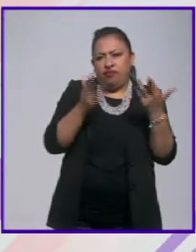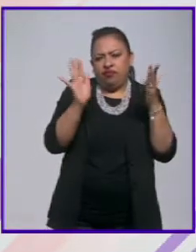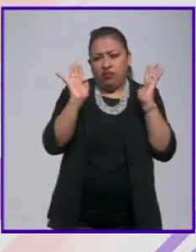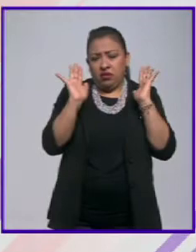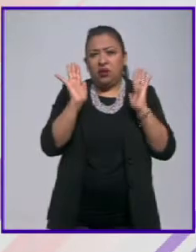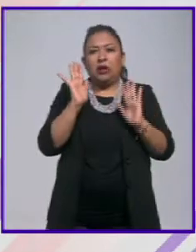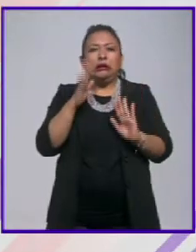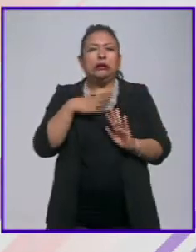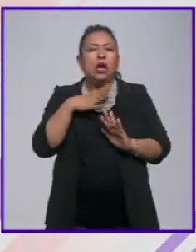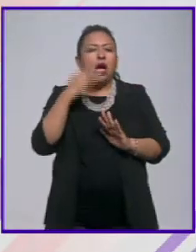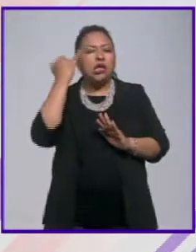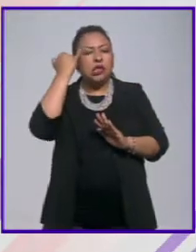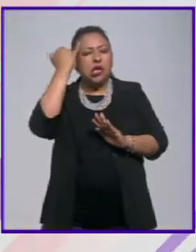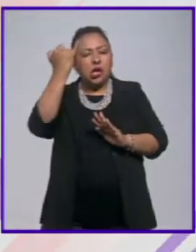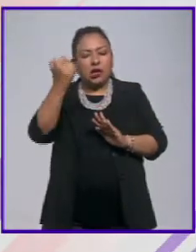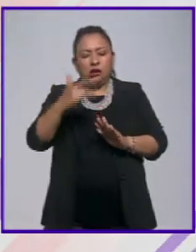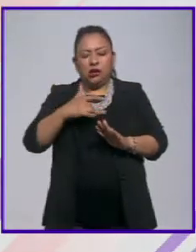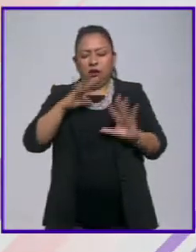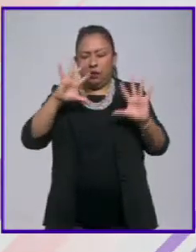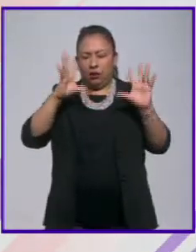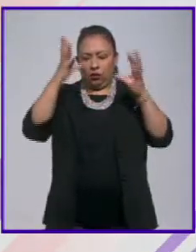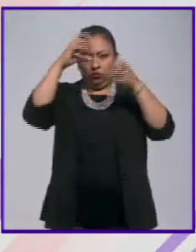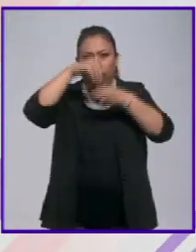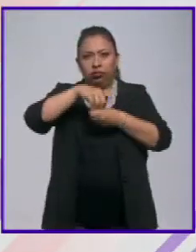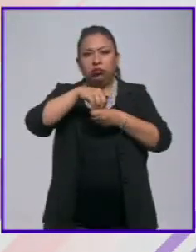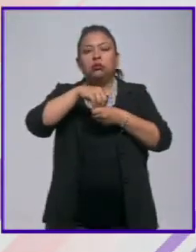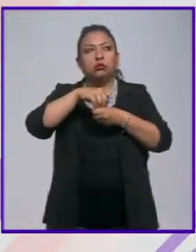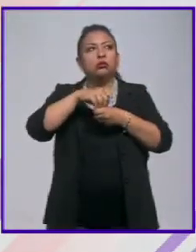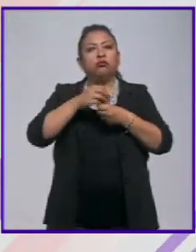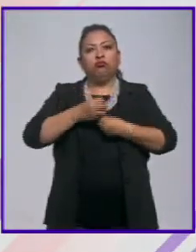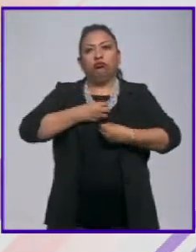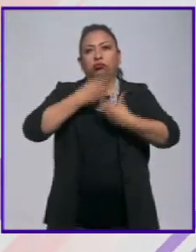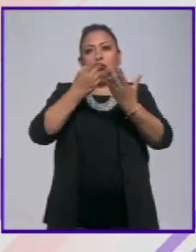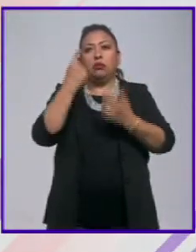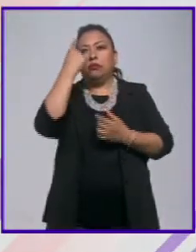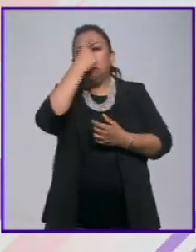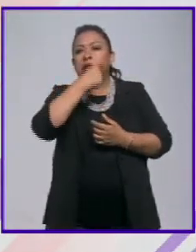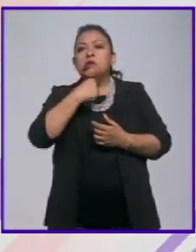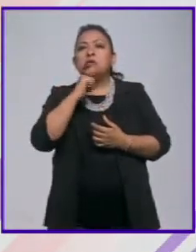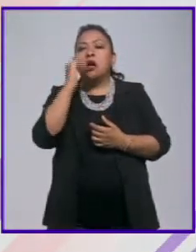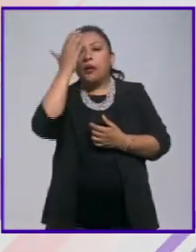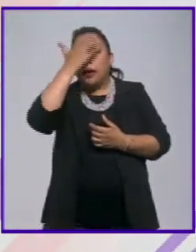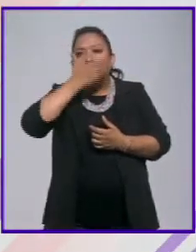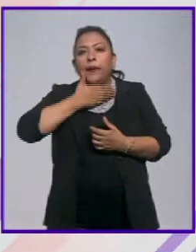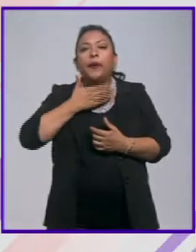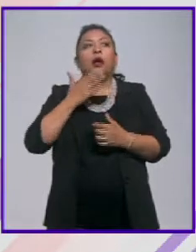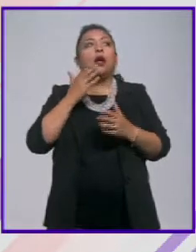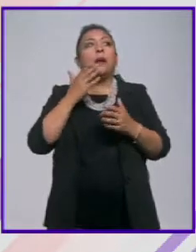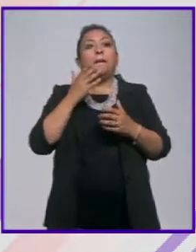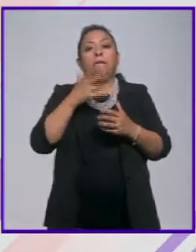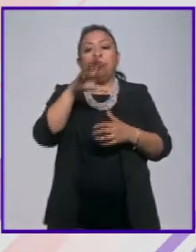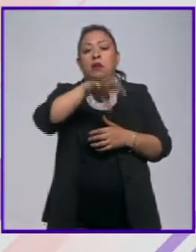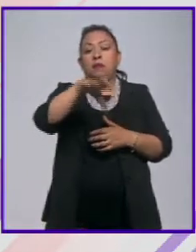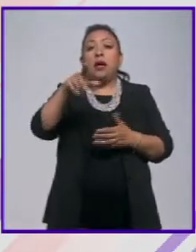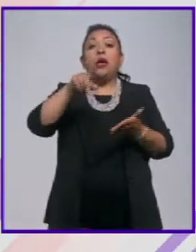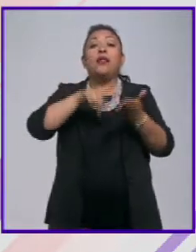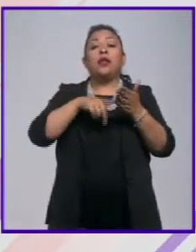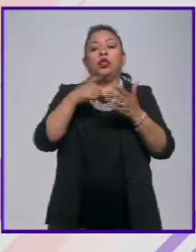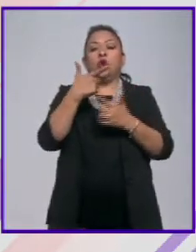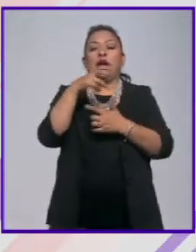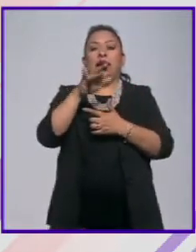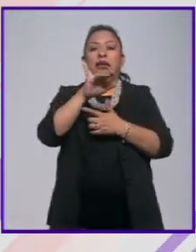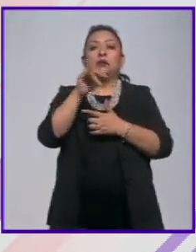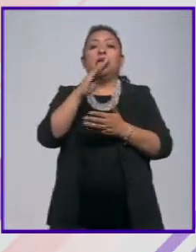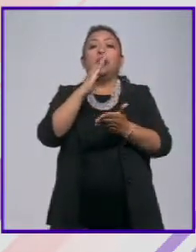se me juntaron todos esos sentimientos personajes sin rostro y paisajes de ellos se exhiben en galería hispánica